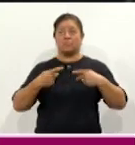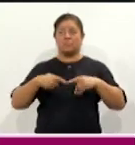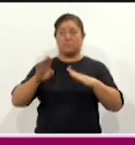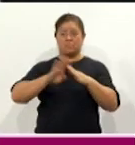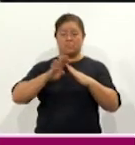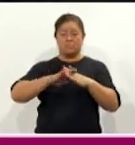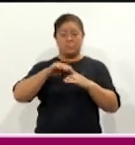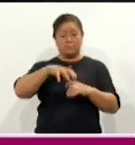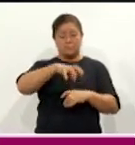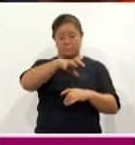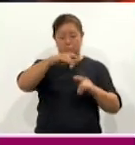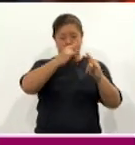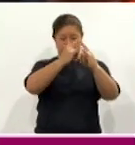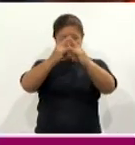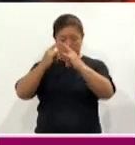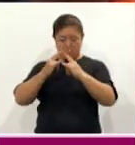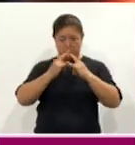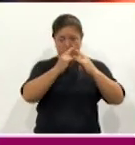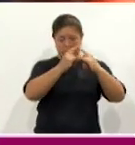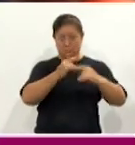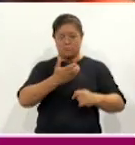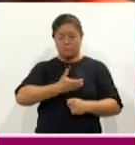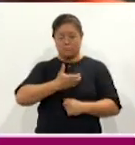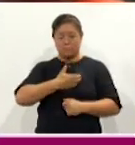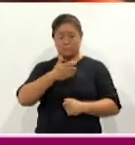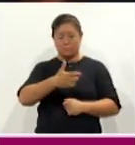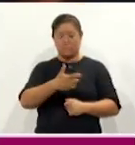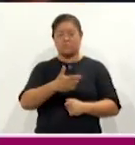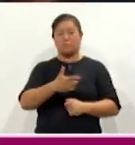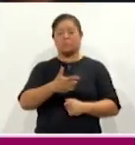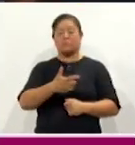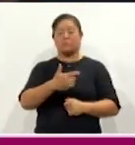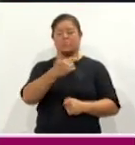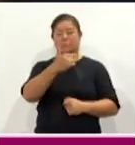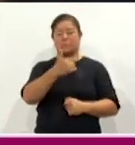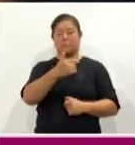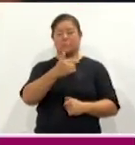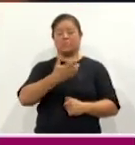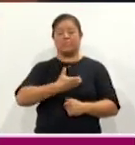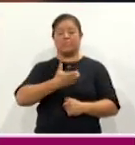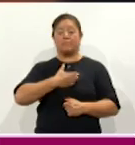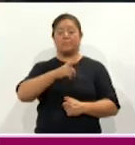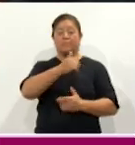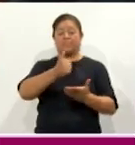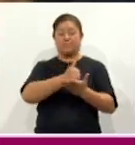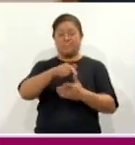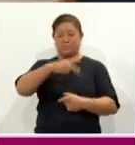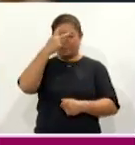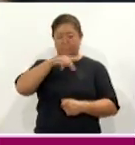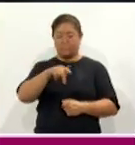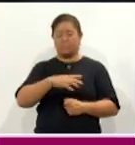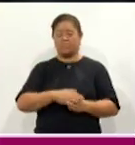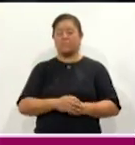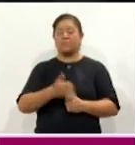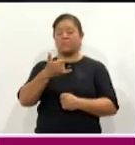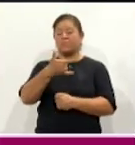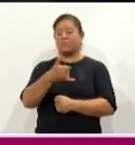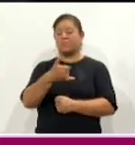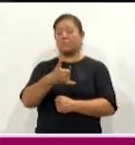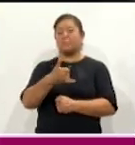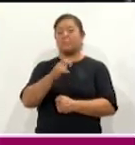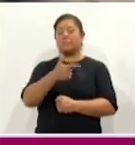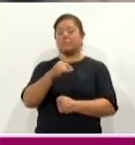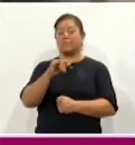campamento en la Plaza Jordano Bruno, ubicada en la Alcaldía Cuauhtémoc de la Ciudad de México, a albergues y otros espacios de la institución